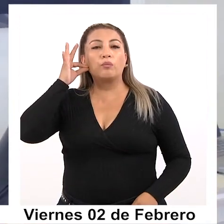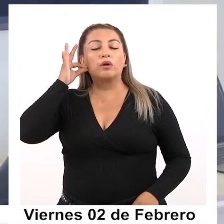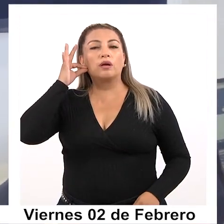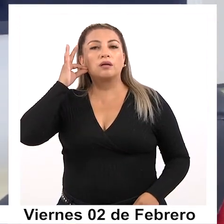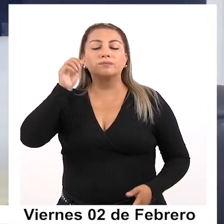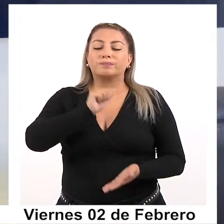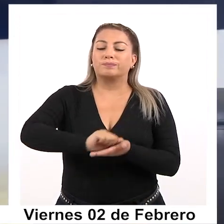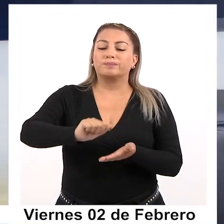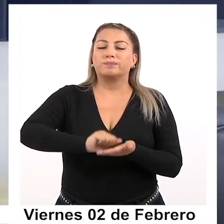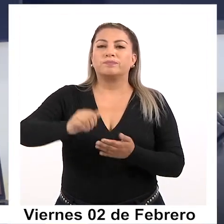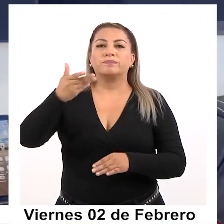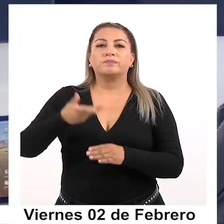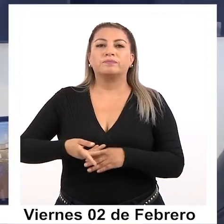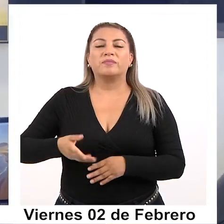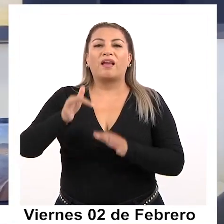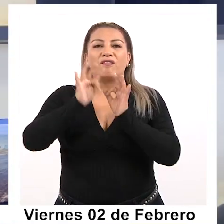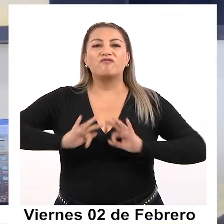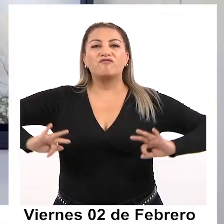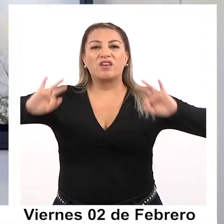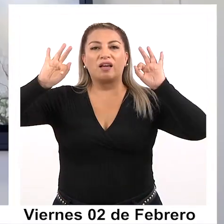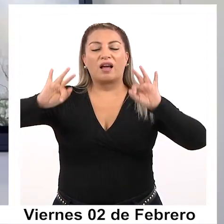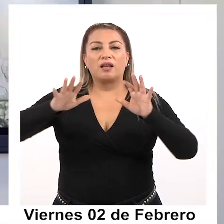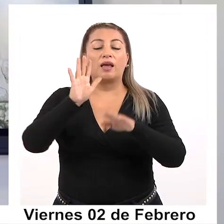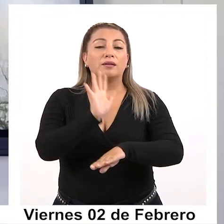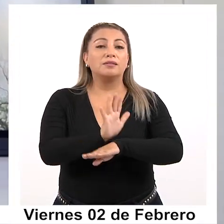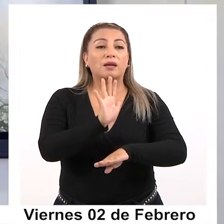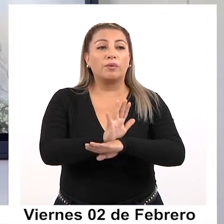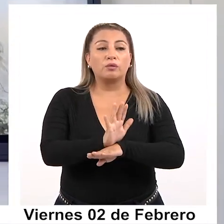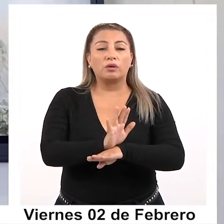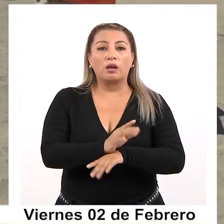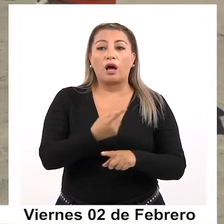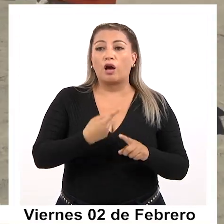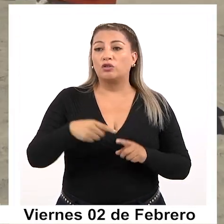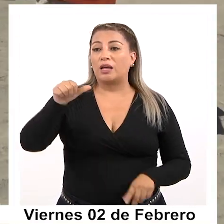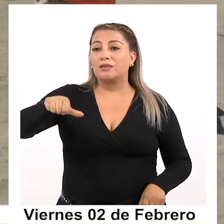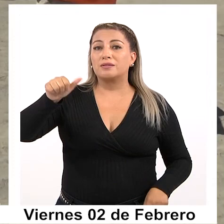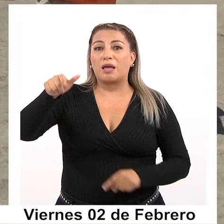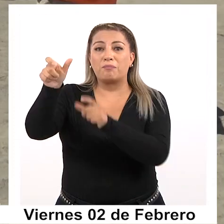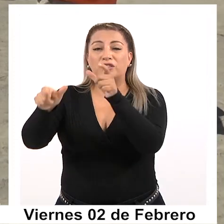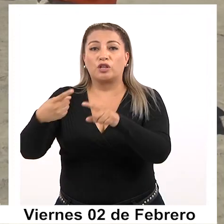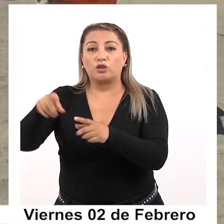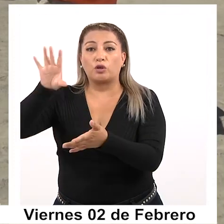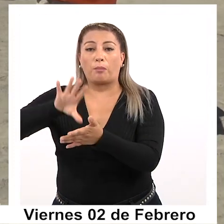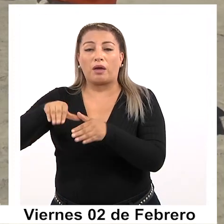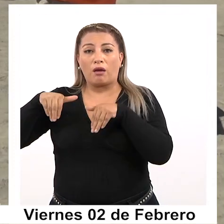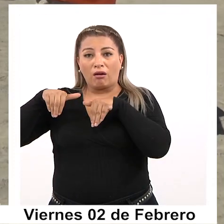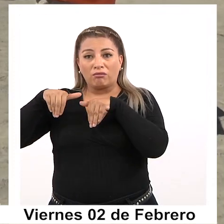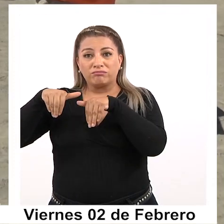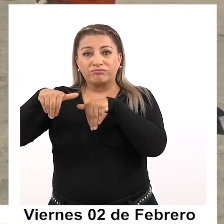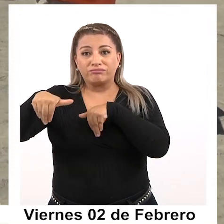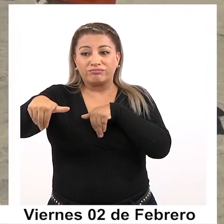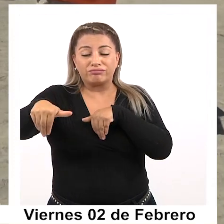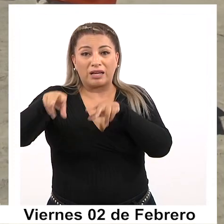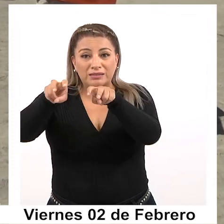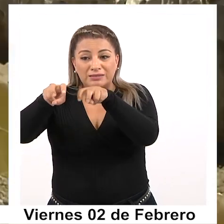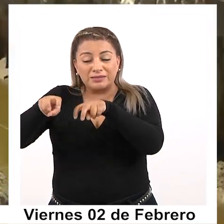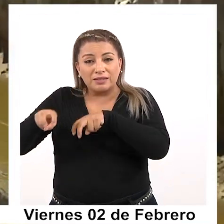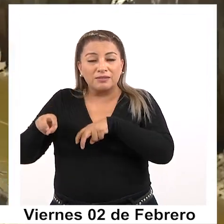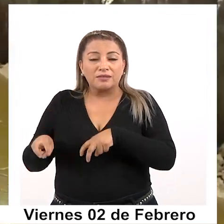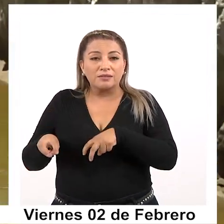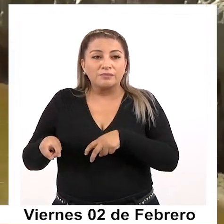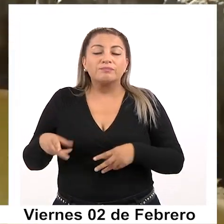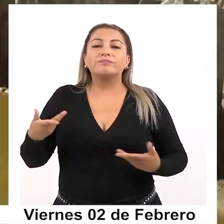citación a la Fiscalía Local del Tamarugal, en tanto los 16 migrantes que eran trasladados en el bus